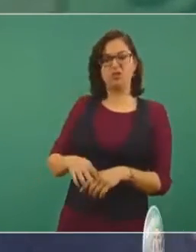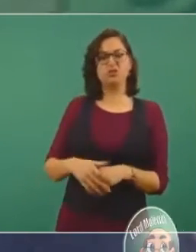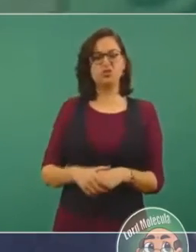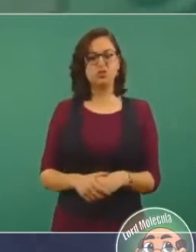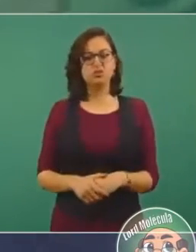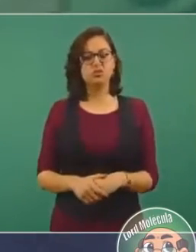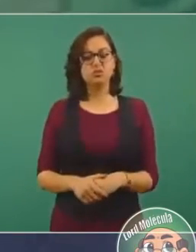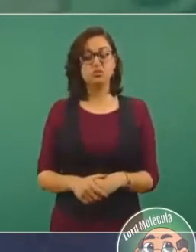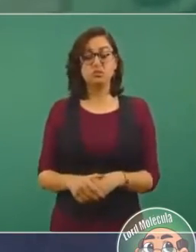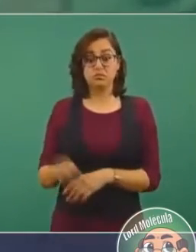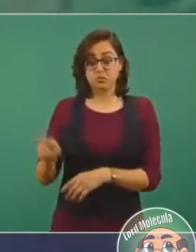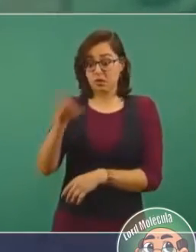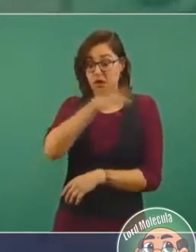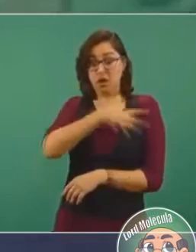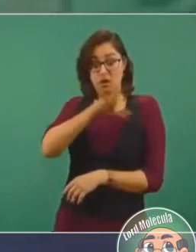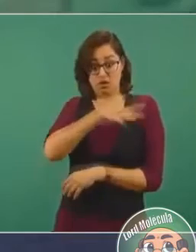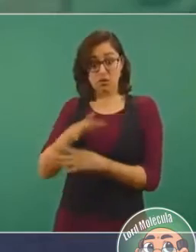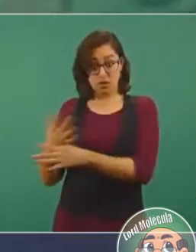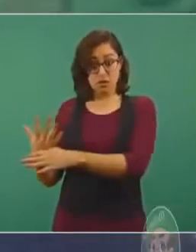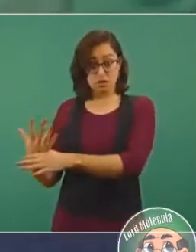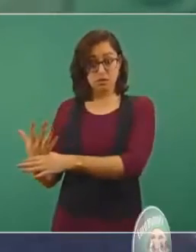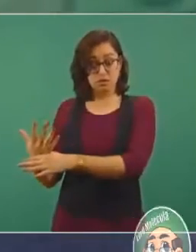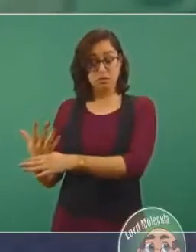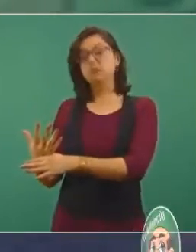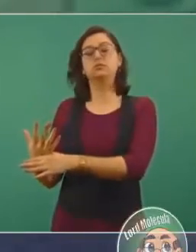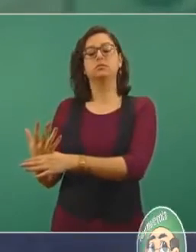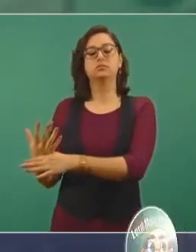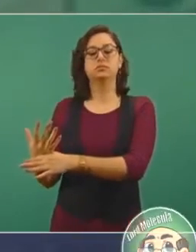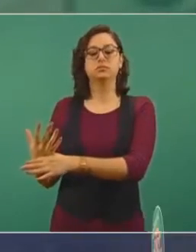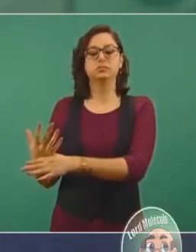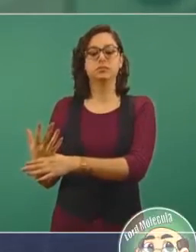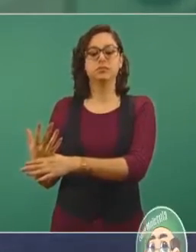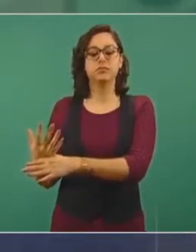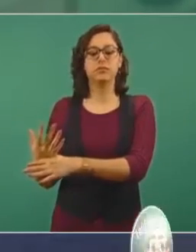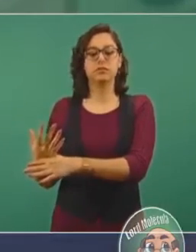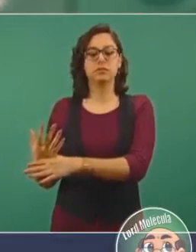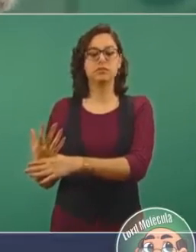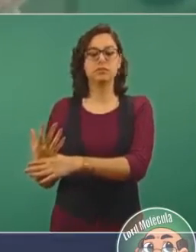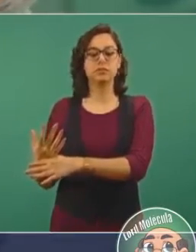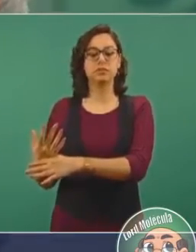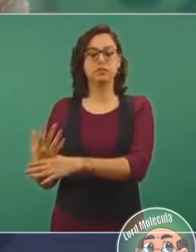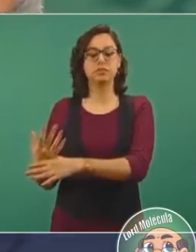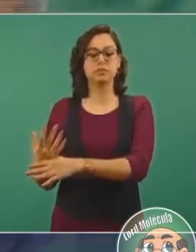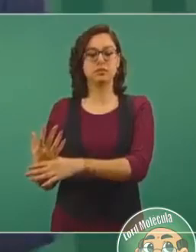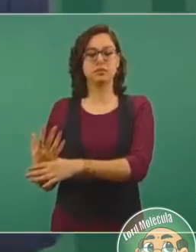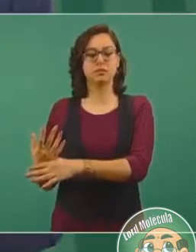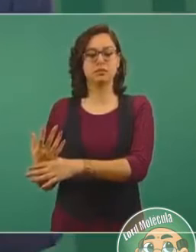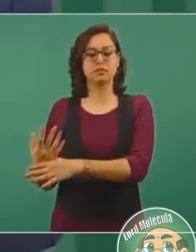lo han dicho